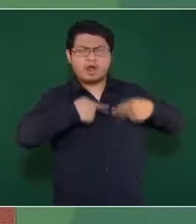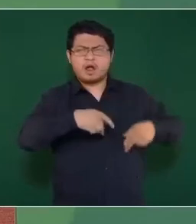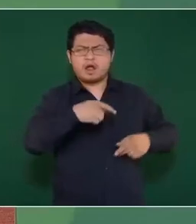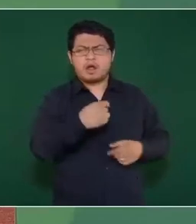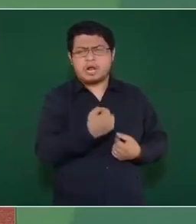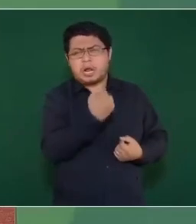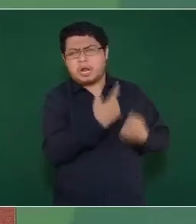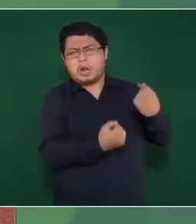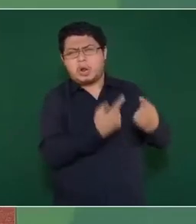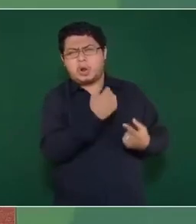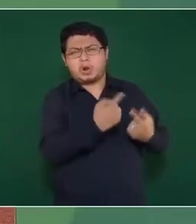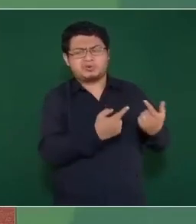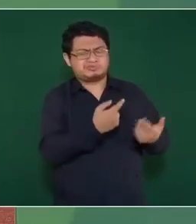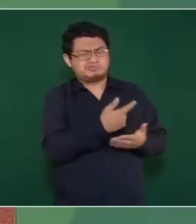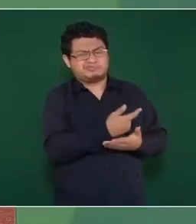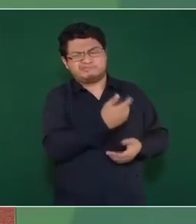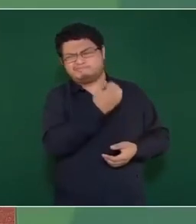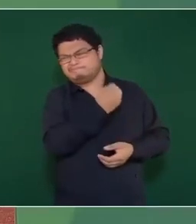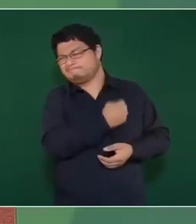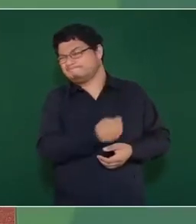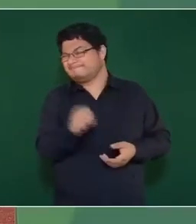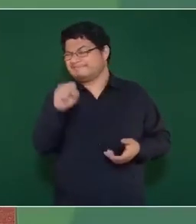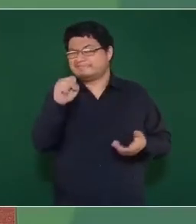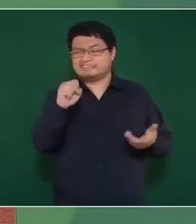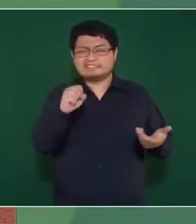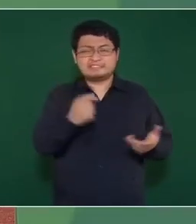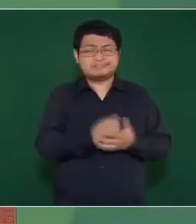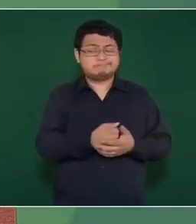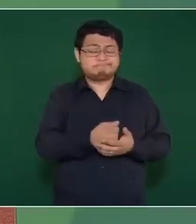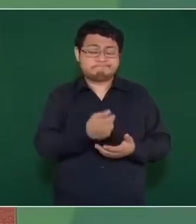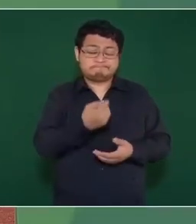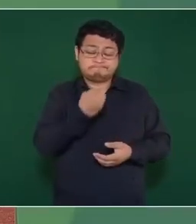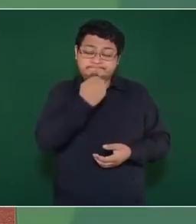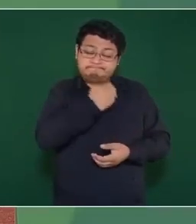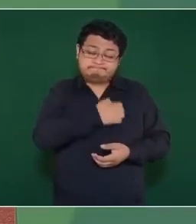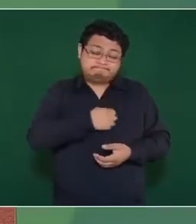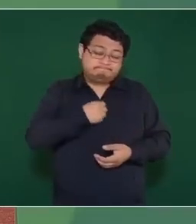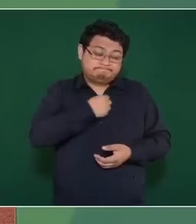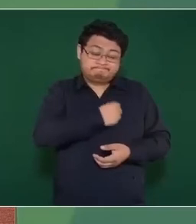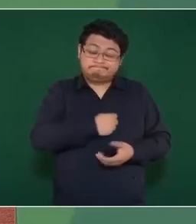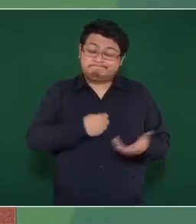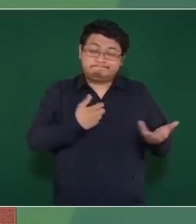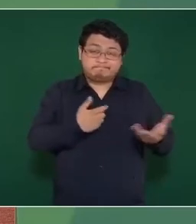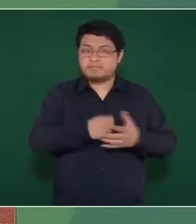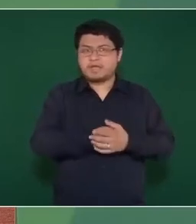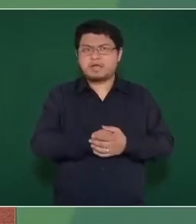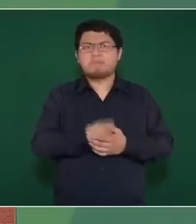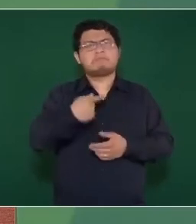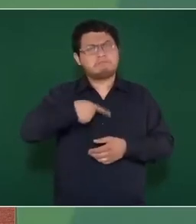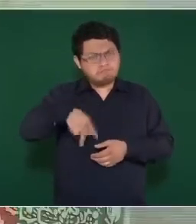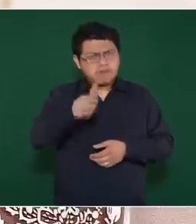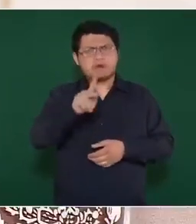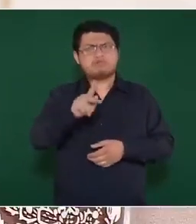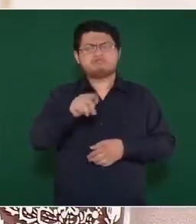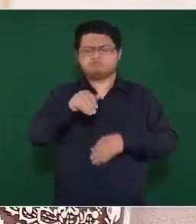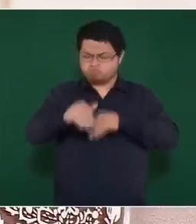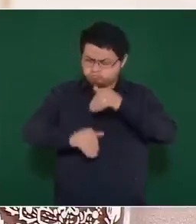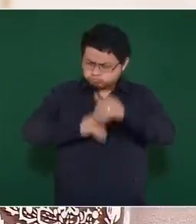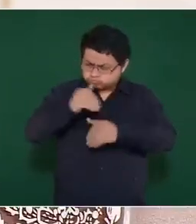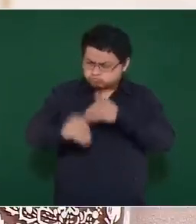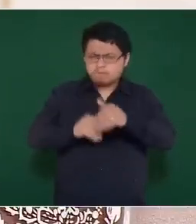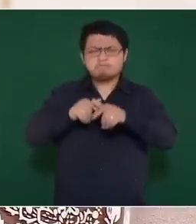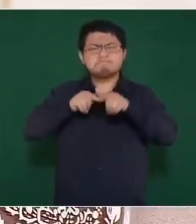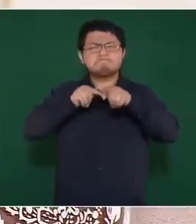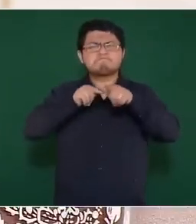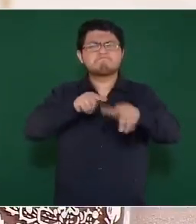que venía de España, pero eso lo dejo para otra vez. Ahí fuimos en esa marcha los hijos del maíz y del